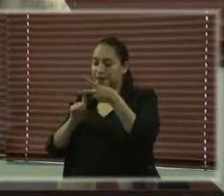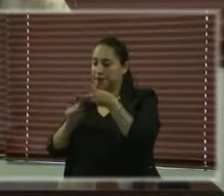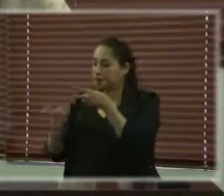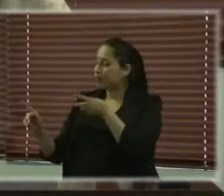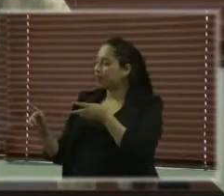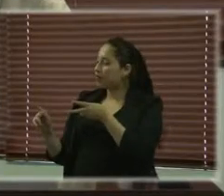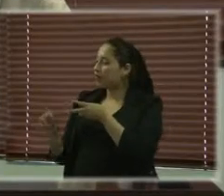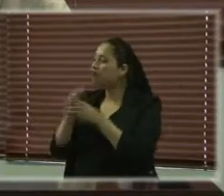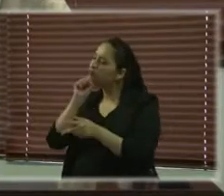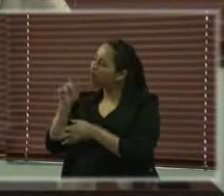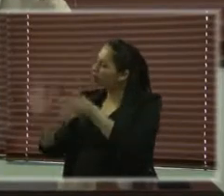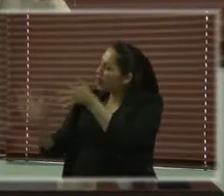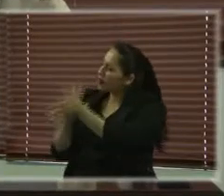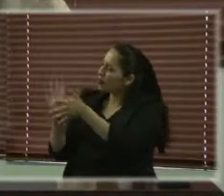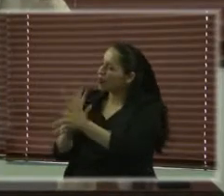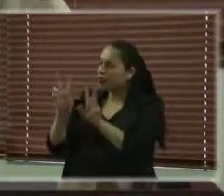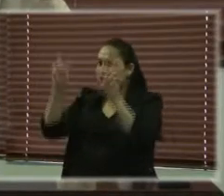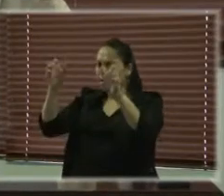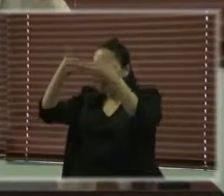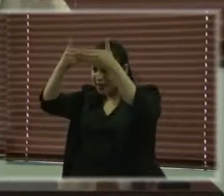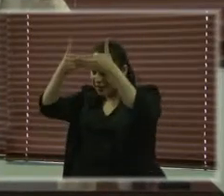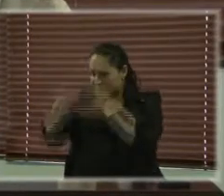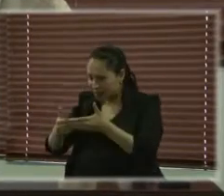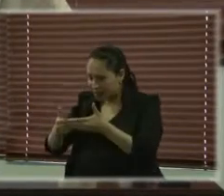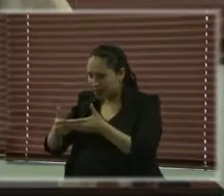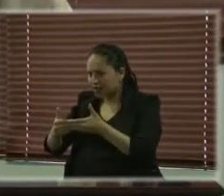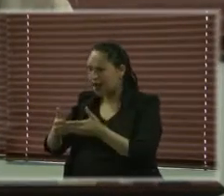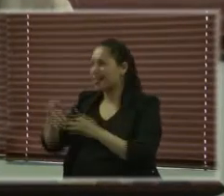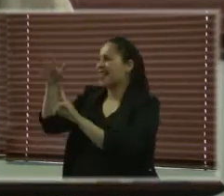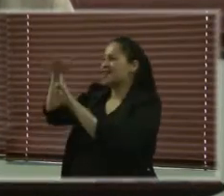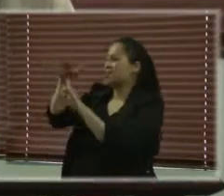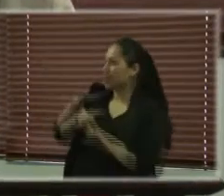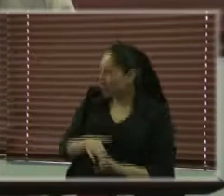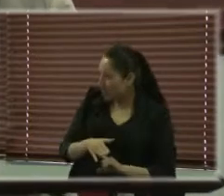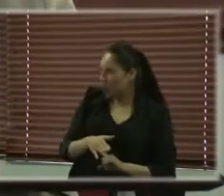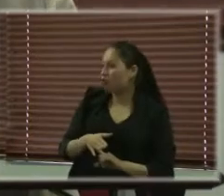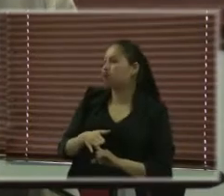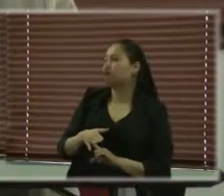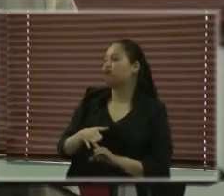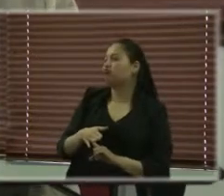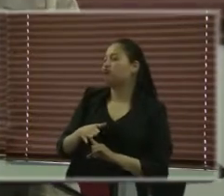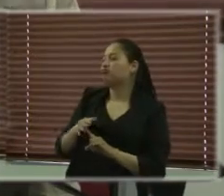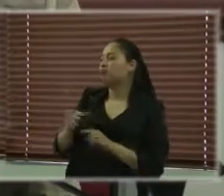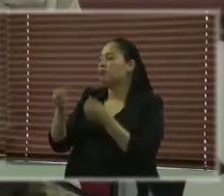el tema de discapacidad y discriminación por orientación sexual o identidad de género.